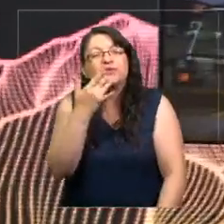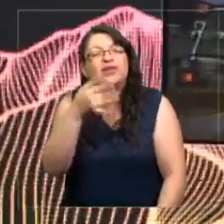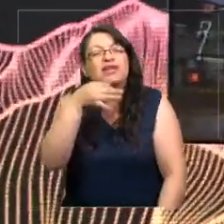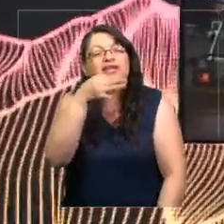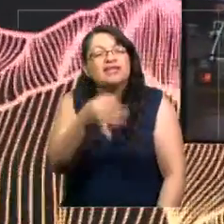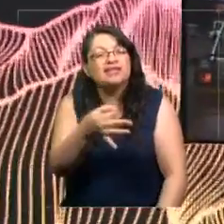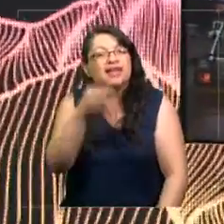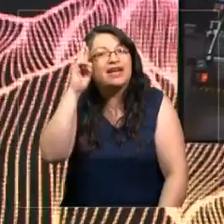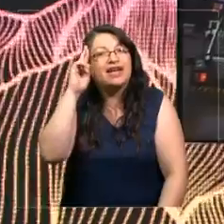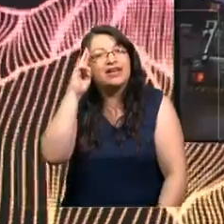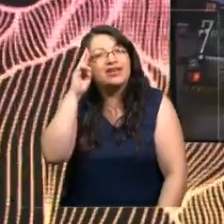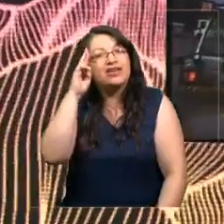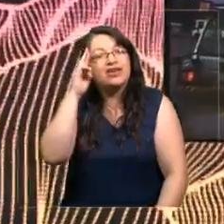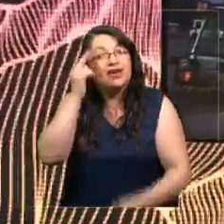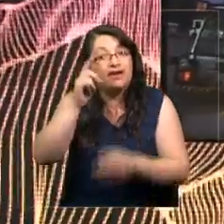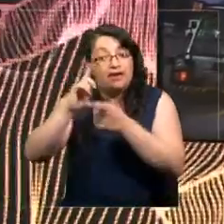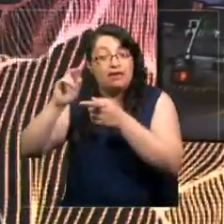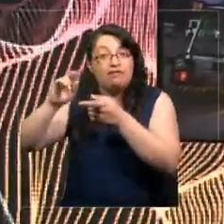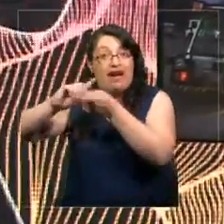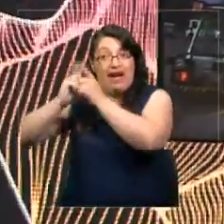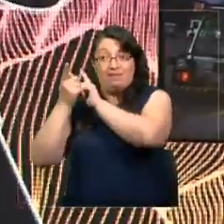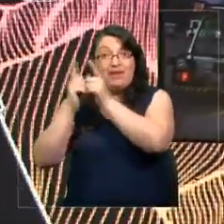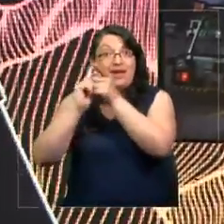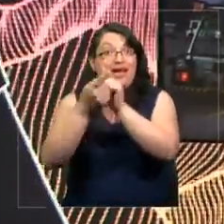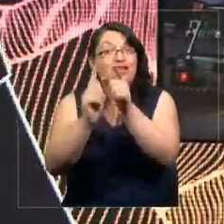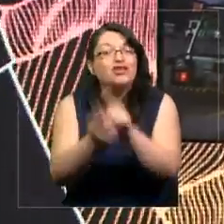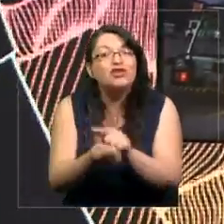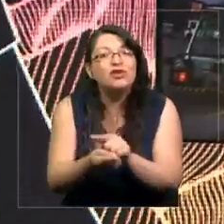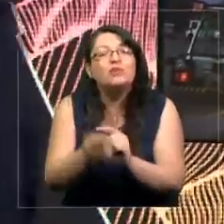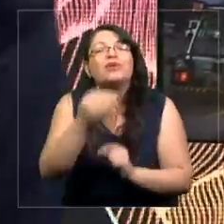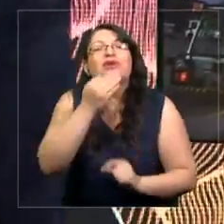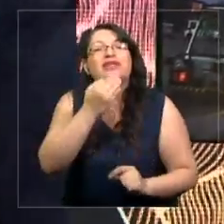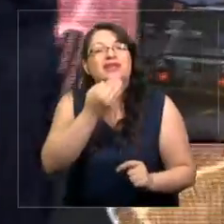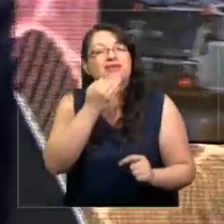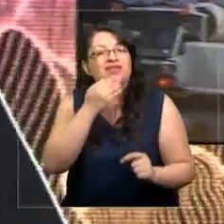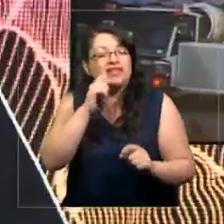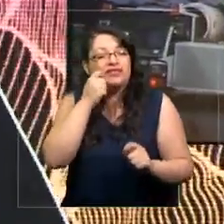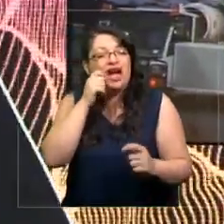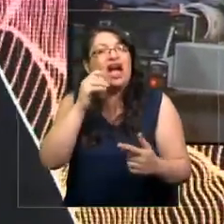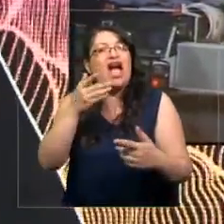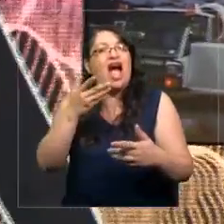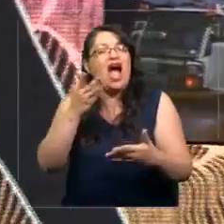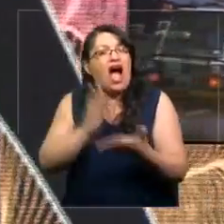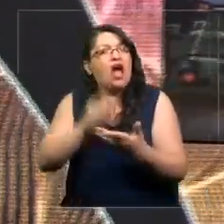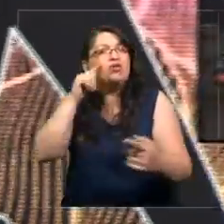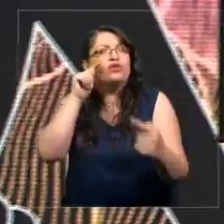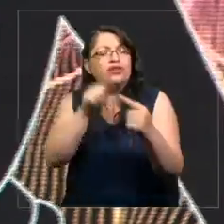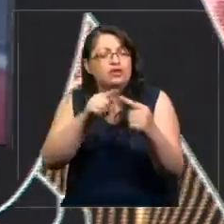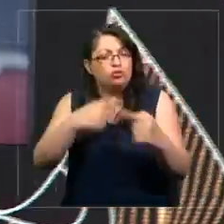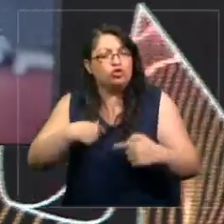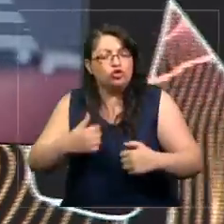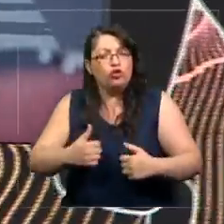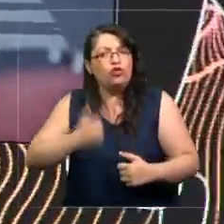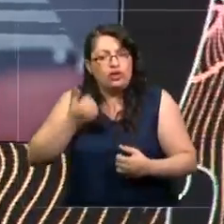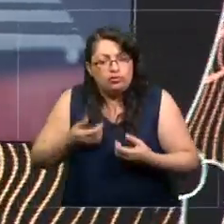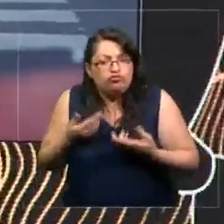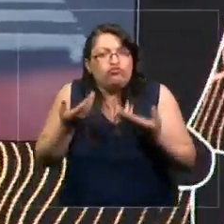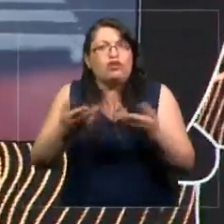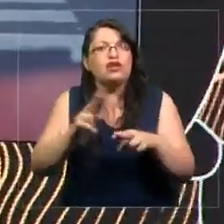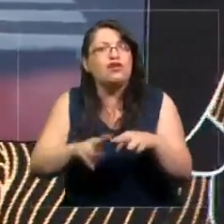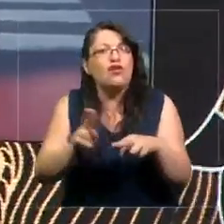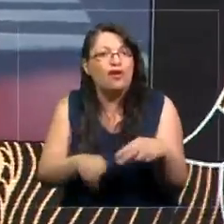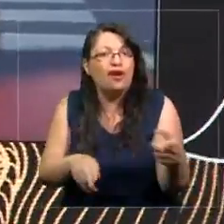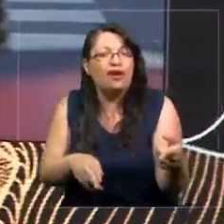recordar no solo cambia, no solo muta, además es una operación intencionada. De ahí que diga que la antigua